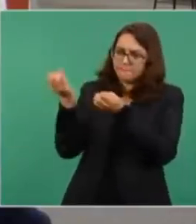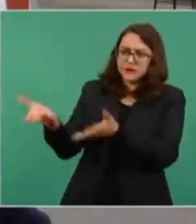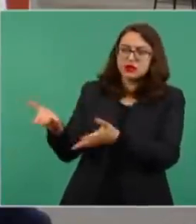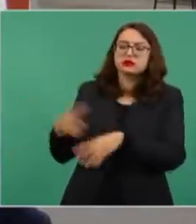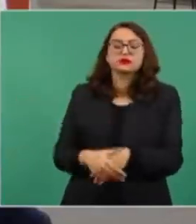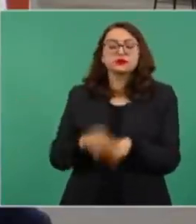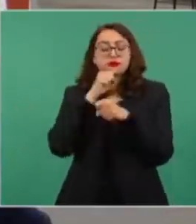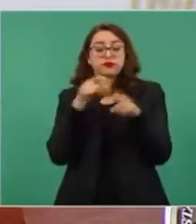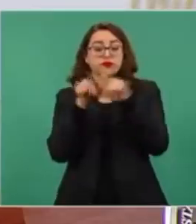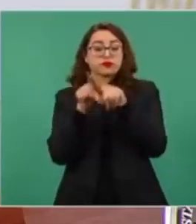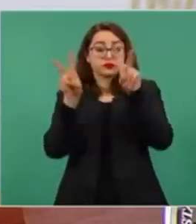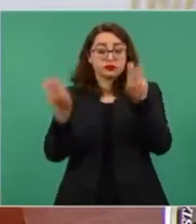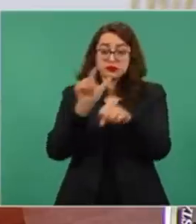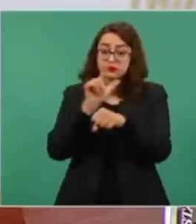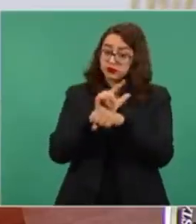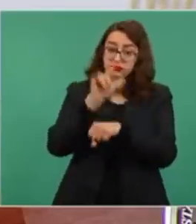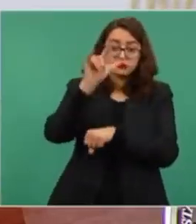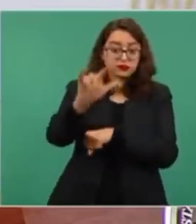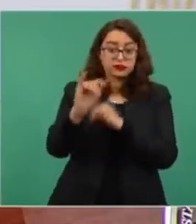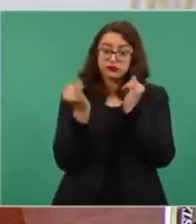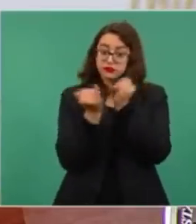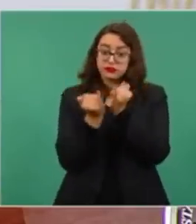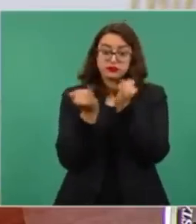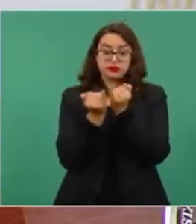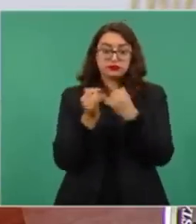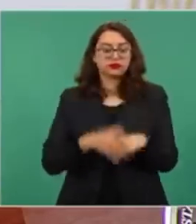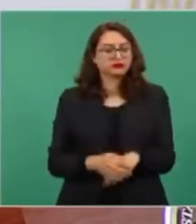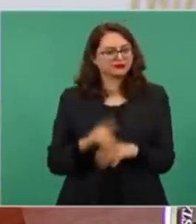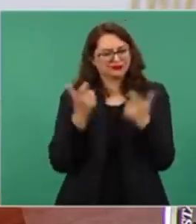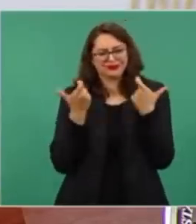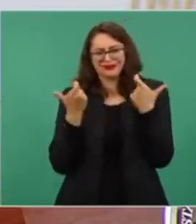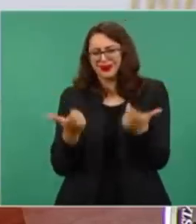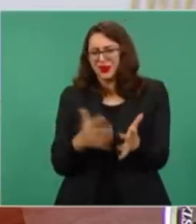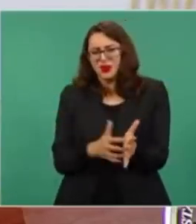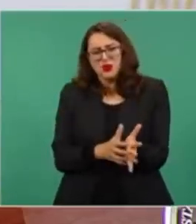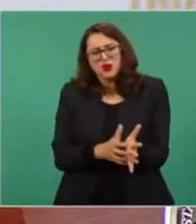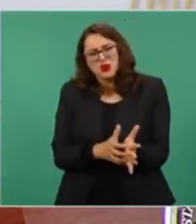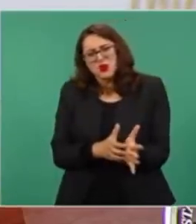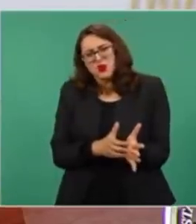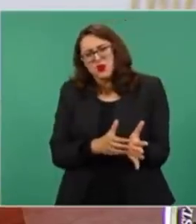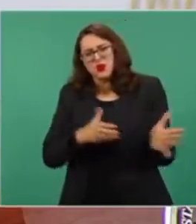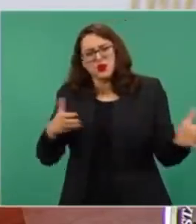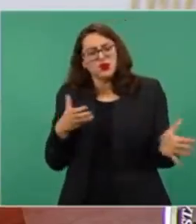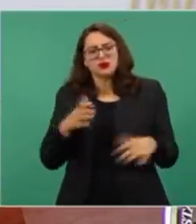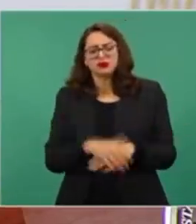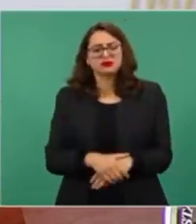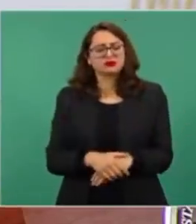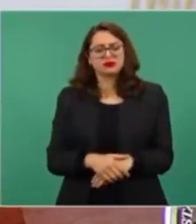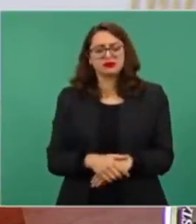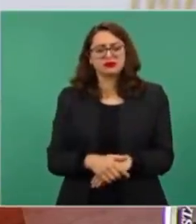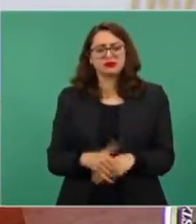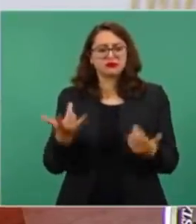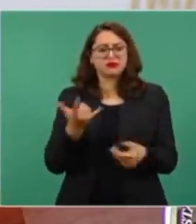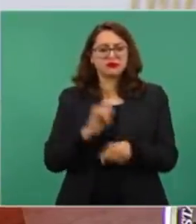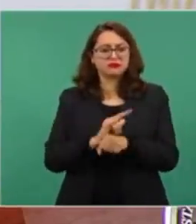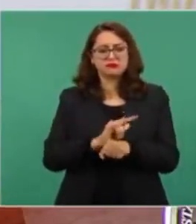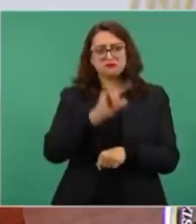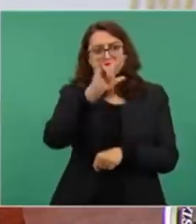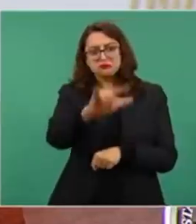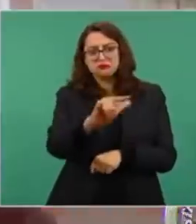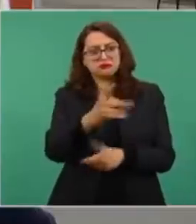aviones. Nos hemos ahorrado muchísimo viajando en línea